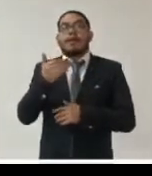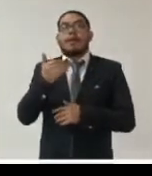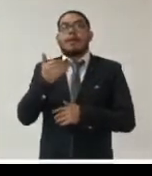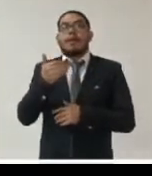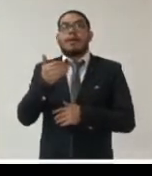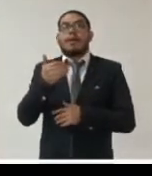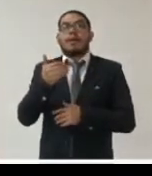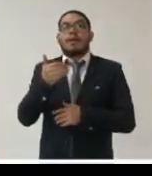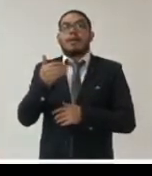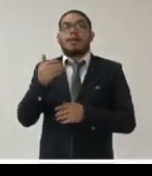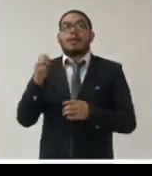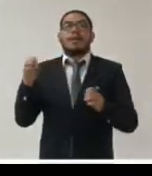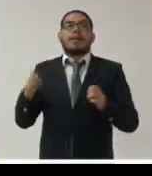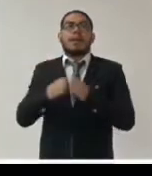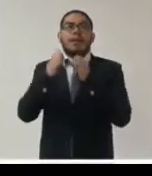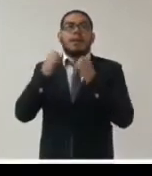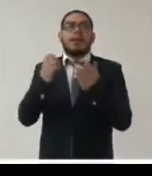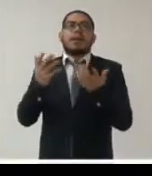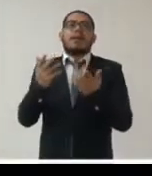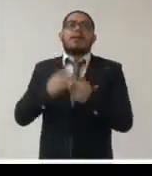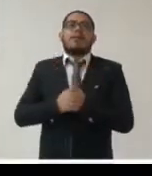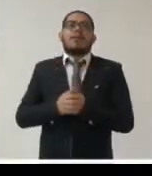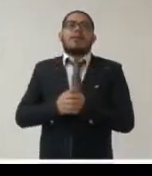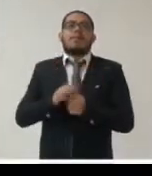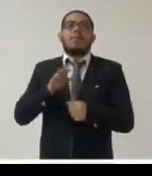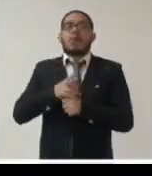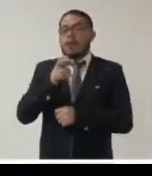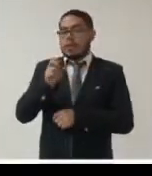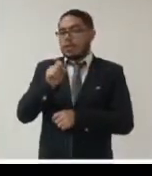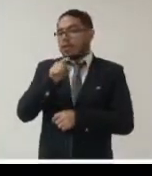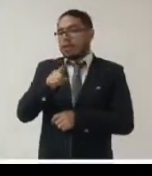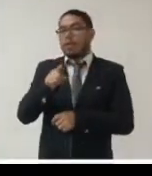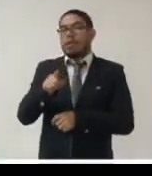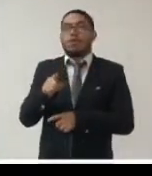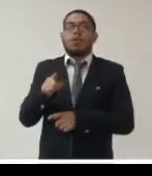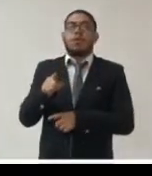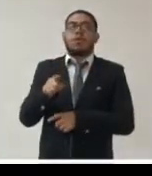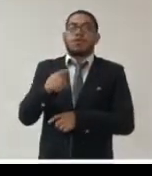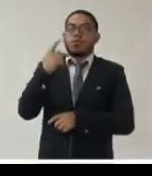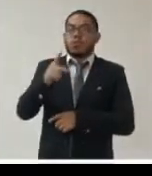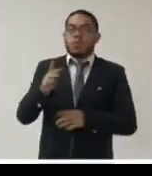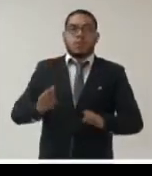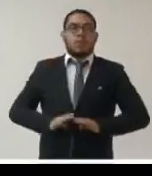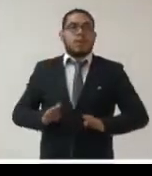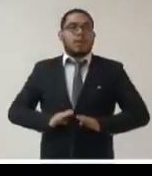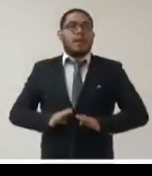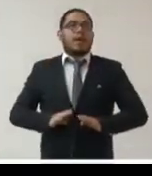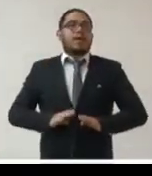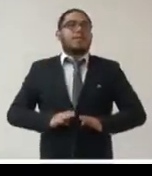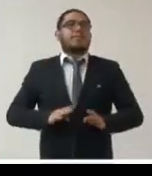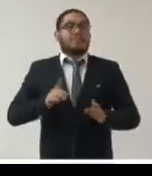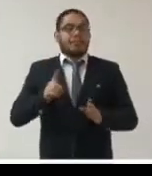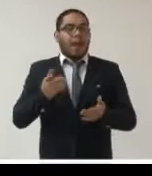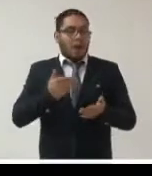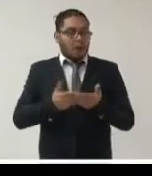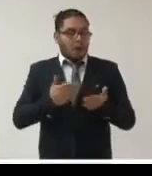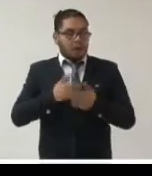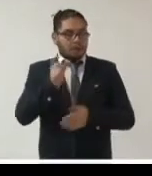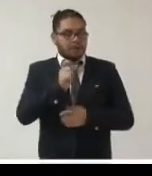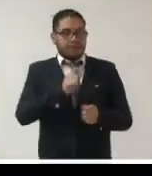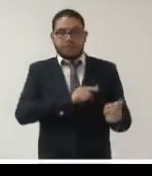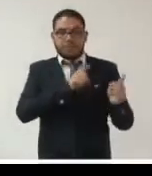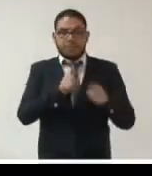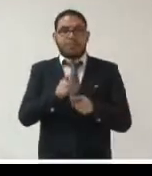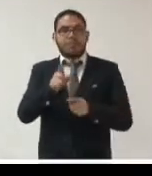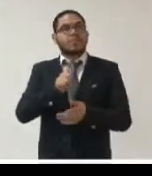contextos de emergencia y por tanto su capacidad para ejercer sus competencias a la hora de garantizar el ejercicio